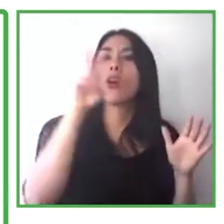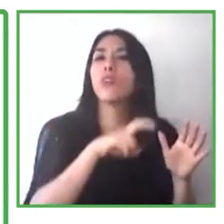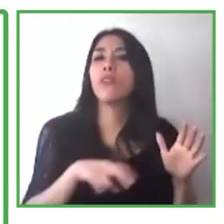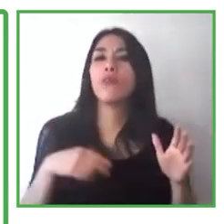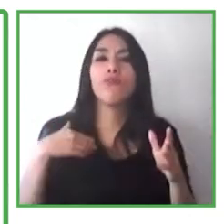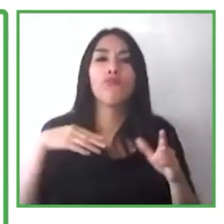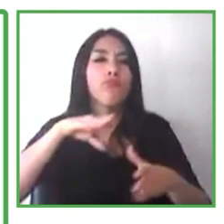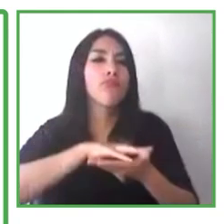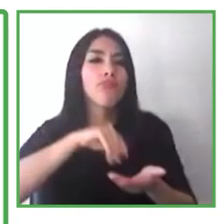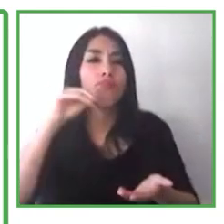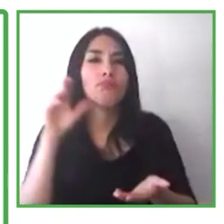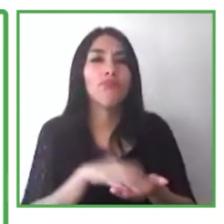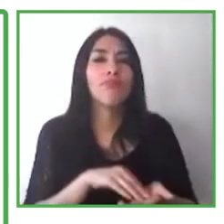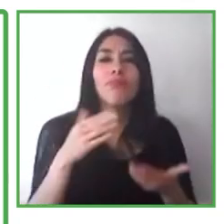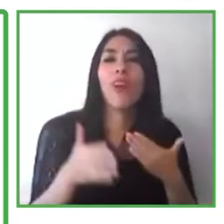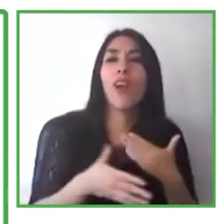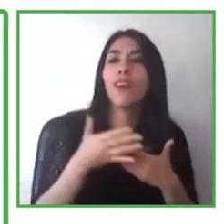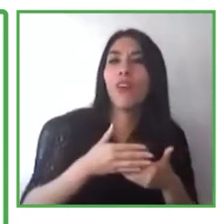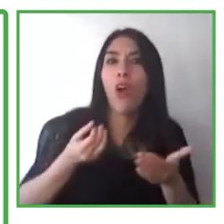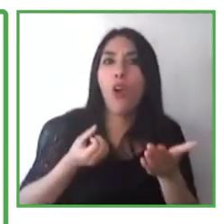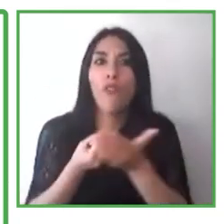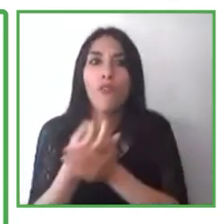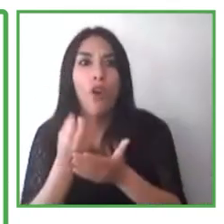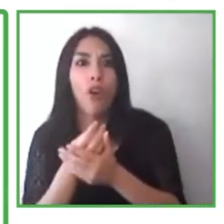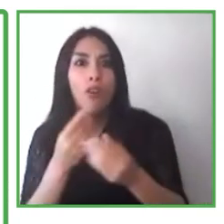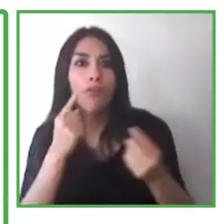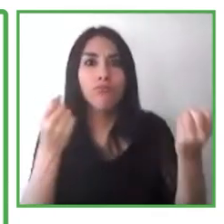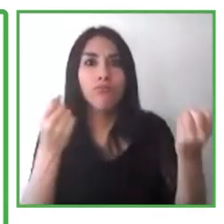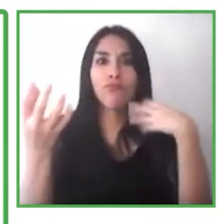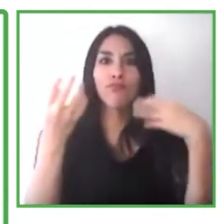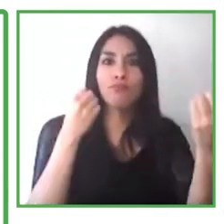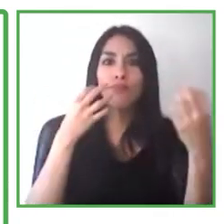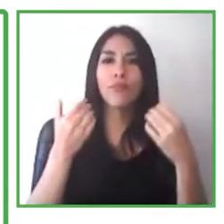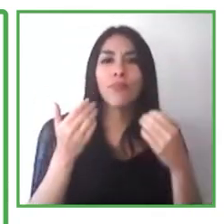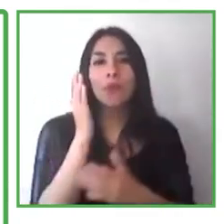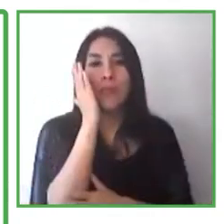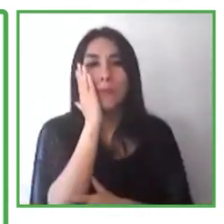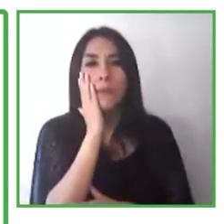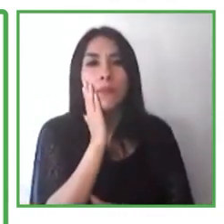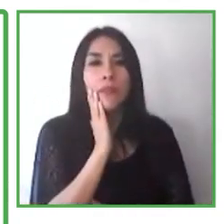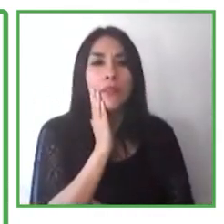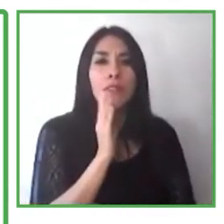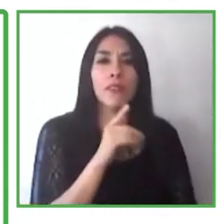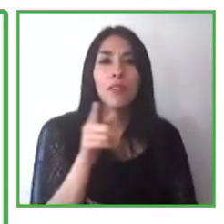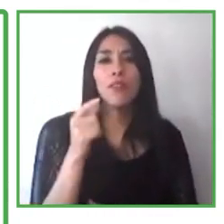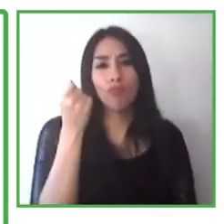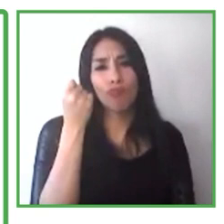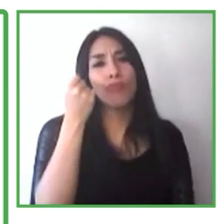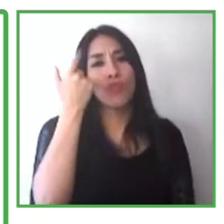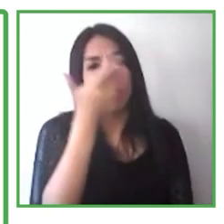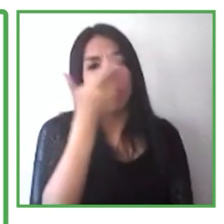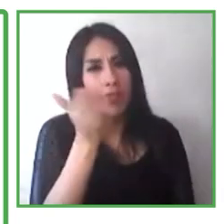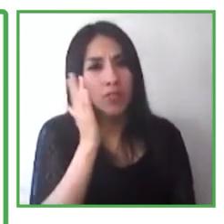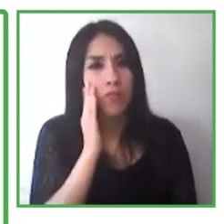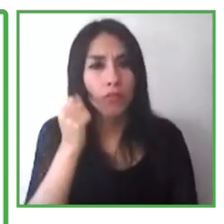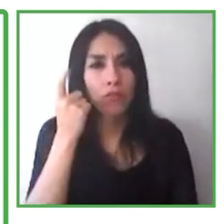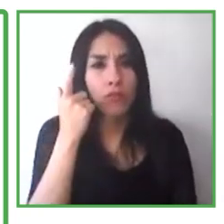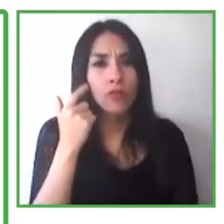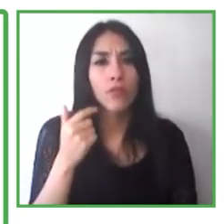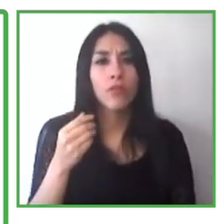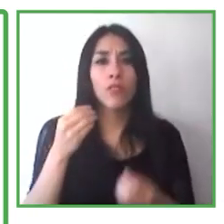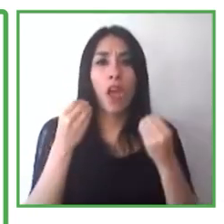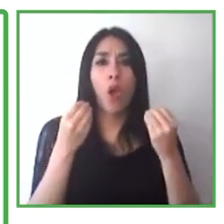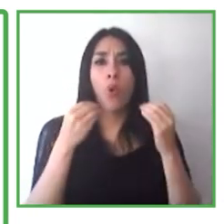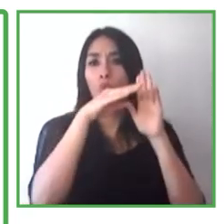visibilizarlas, por favor, entiendan un marco previo, entiendan bien el marco